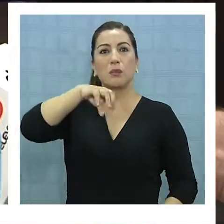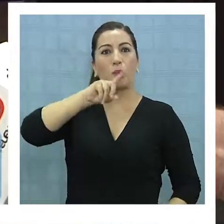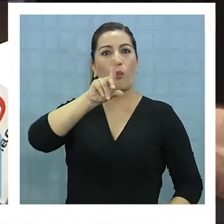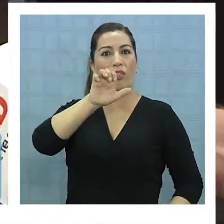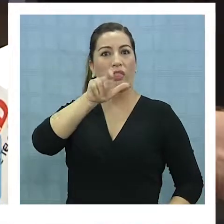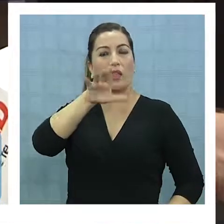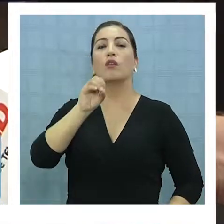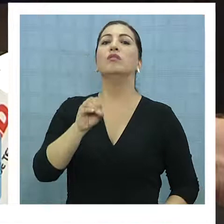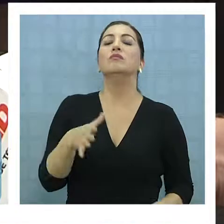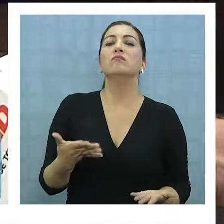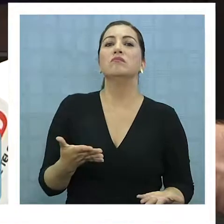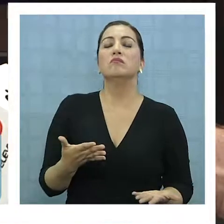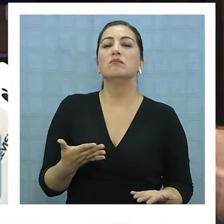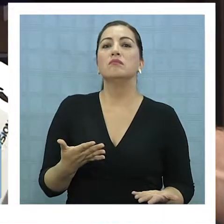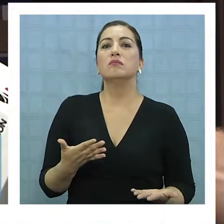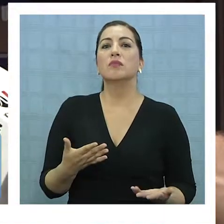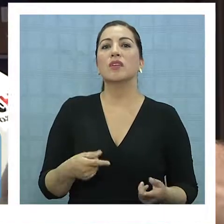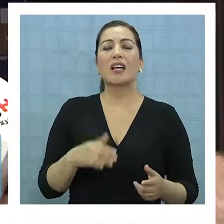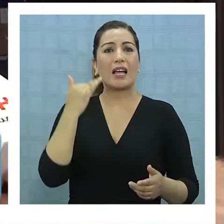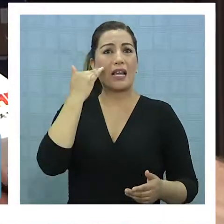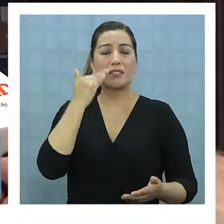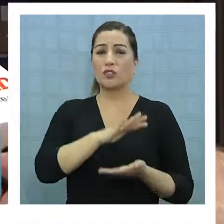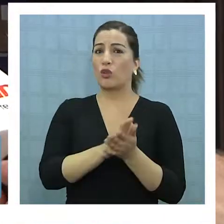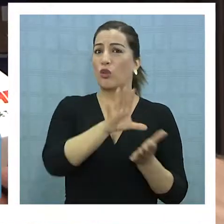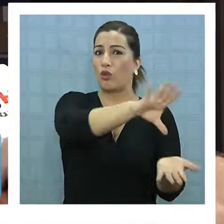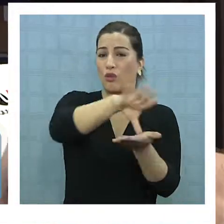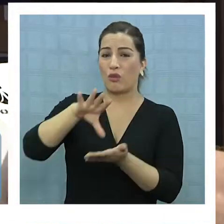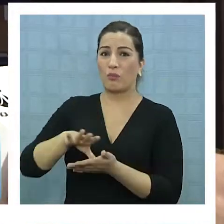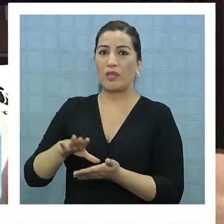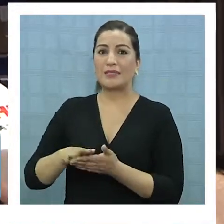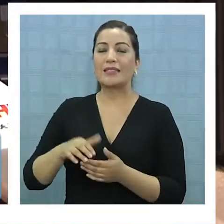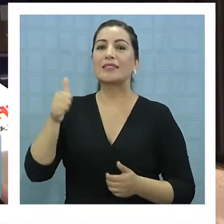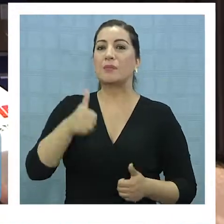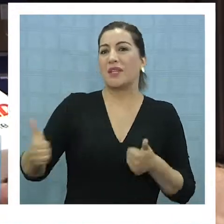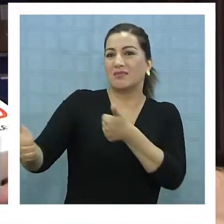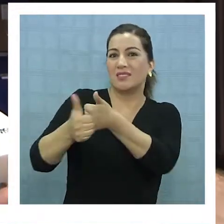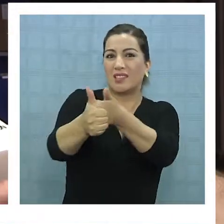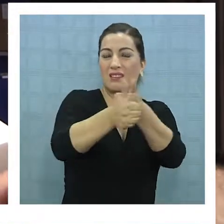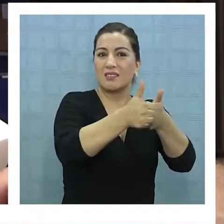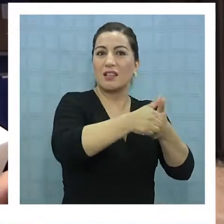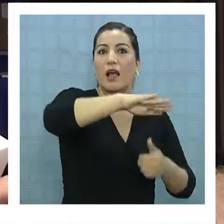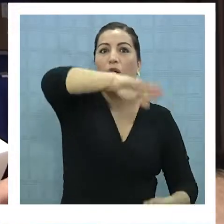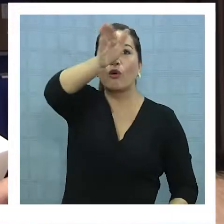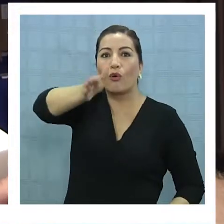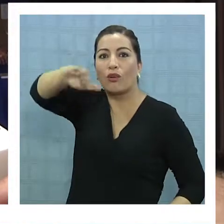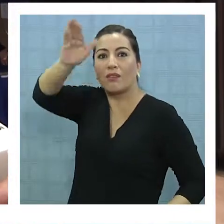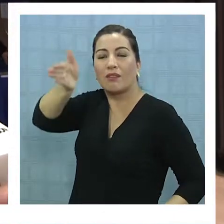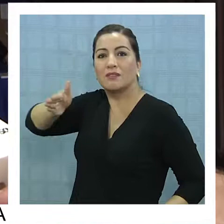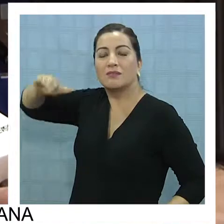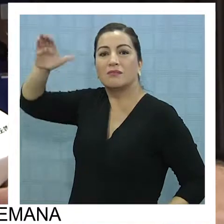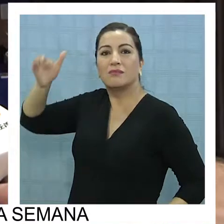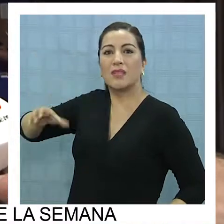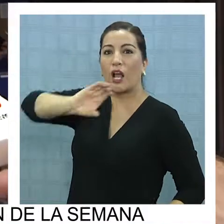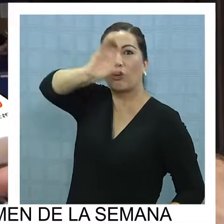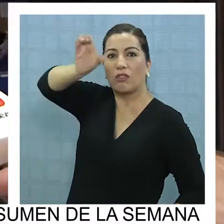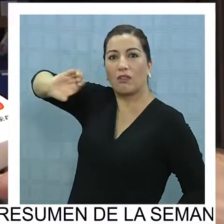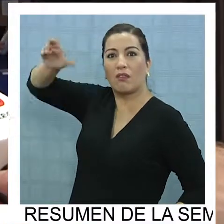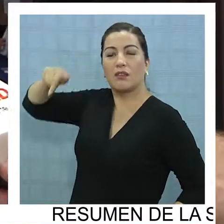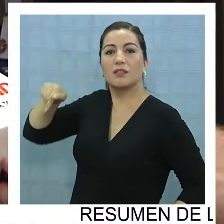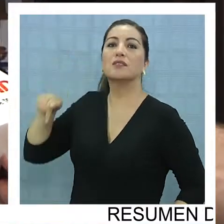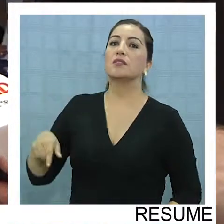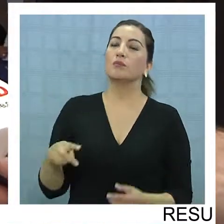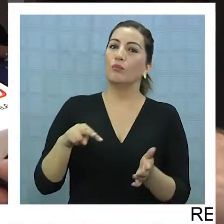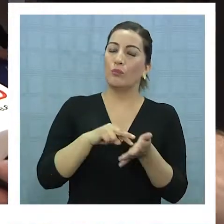intermitente, porque claro, como en casi todos los países, las fronteras son cordilleras. En Chile hay un buen nivel a nivel científico,